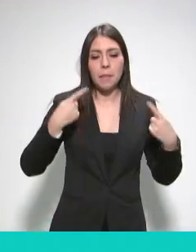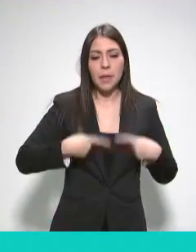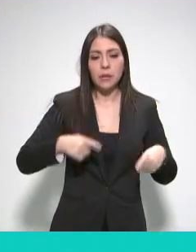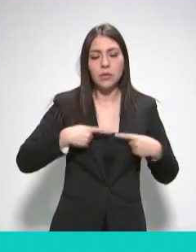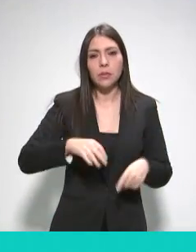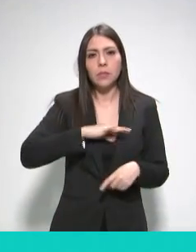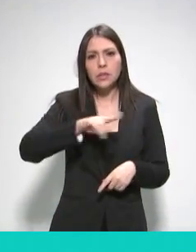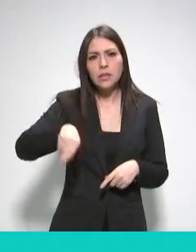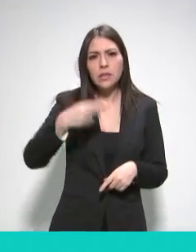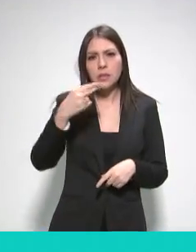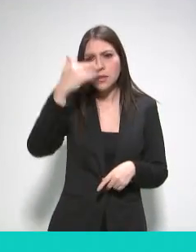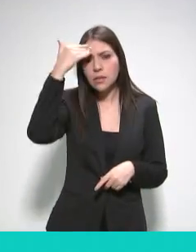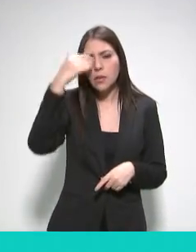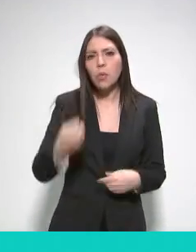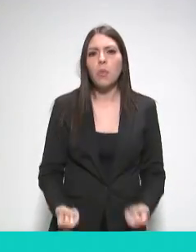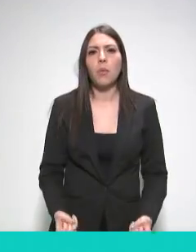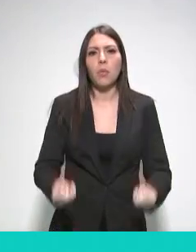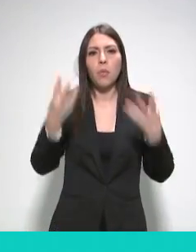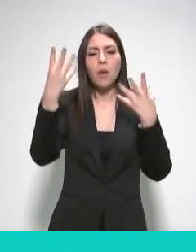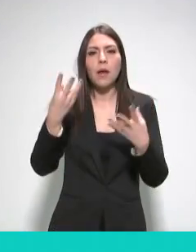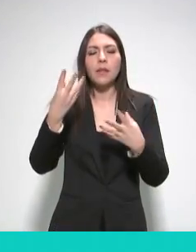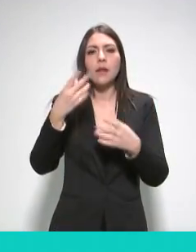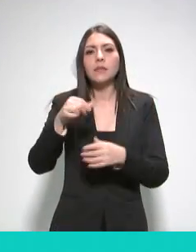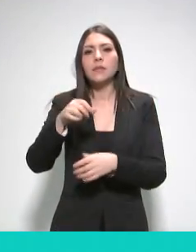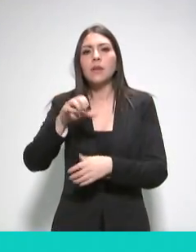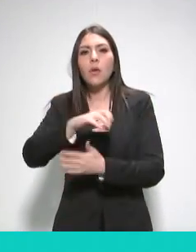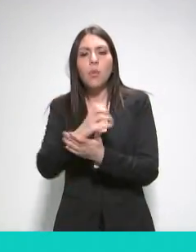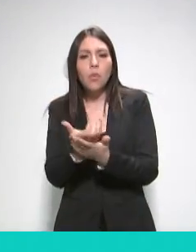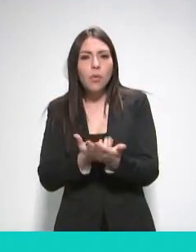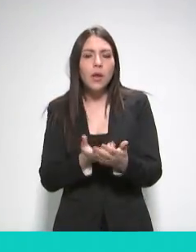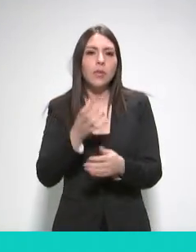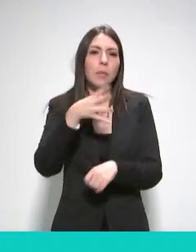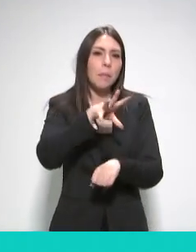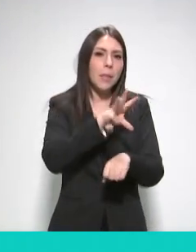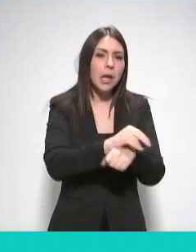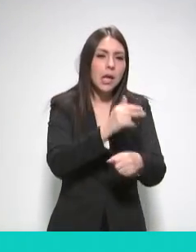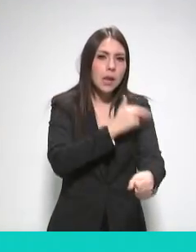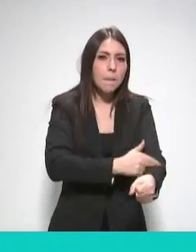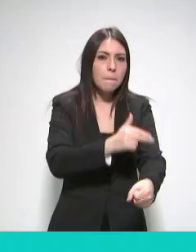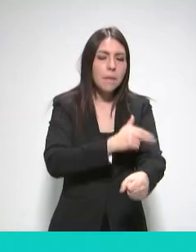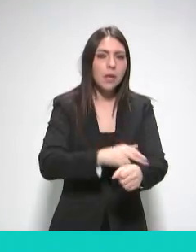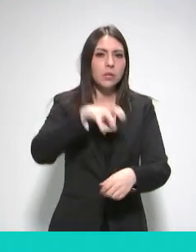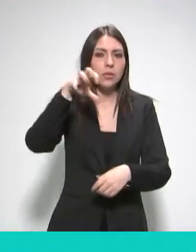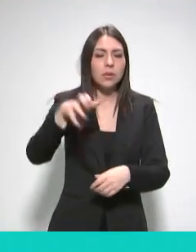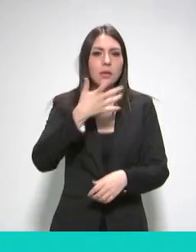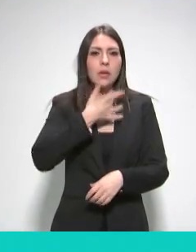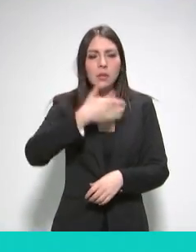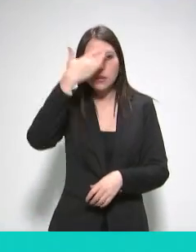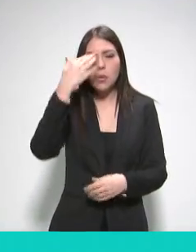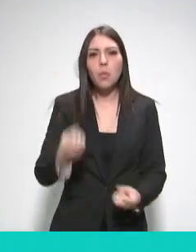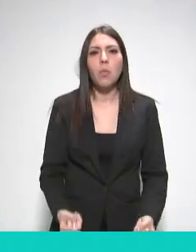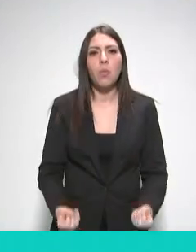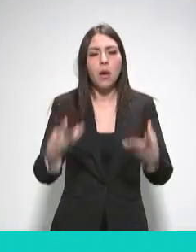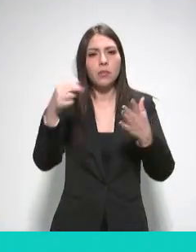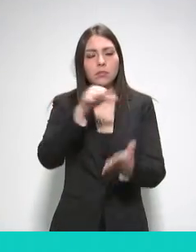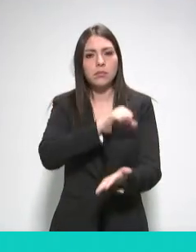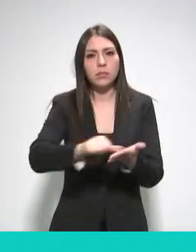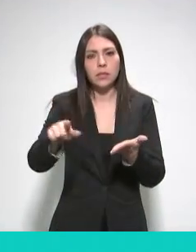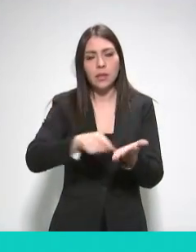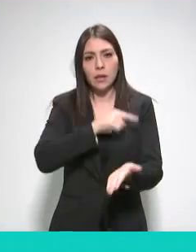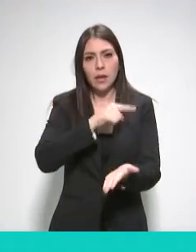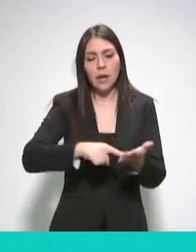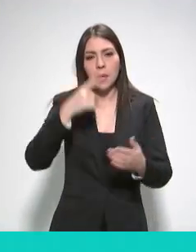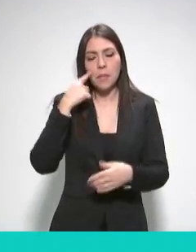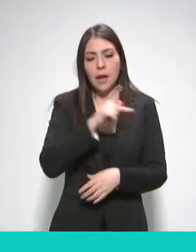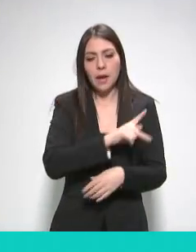modificar la respuesta de Pemex y le instruyó a hacer una nueva búsqueda exhaustiva y razonable en la dirección jurídica y en la unidad de enlace legislativo, a fin de que se